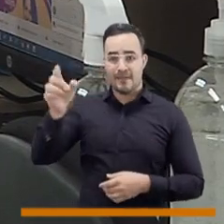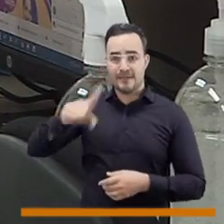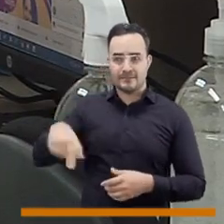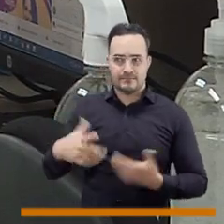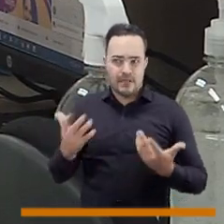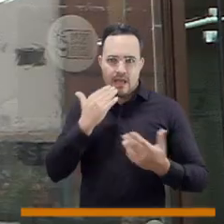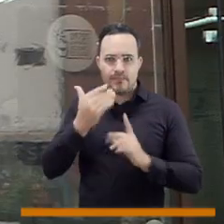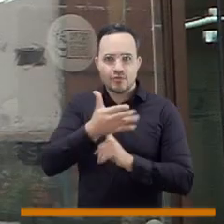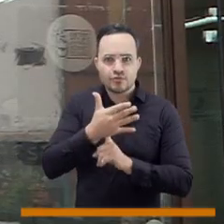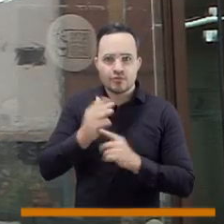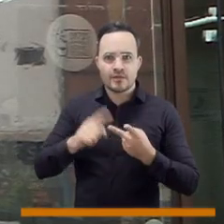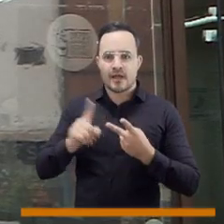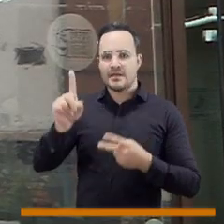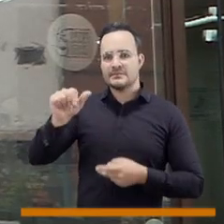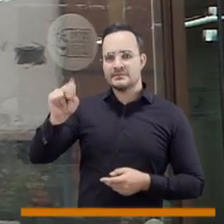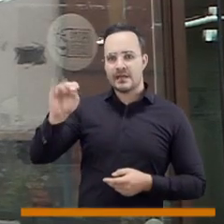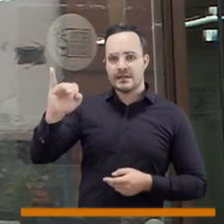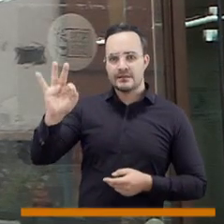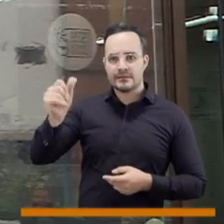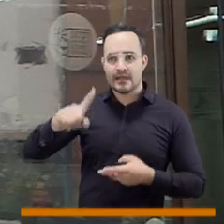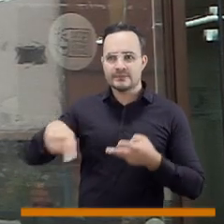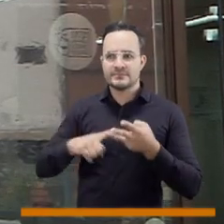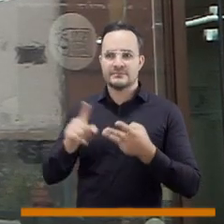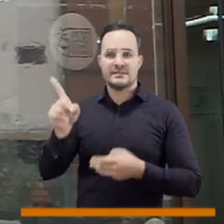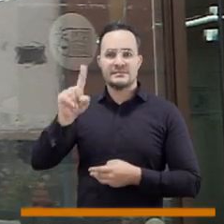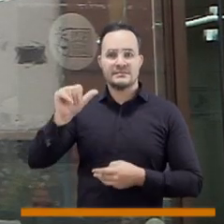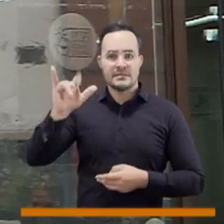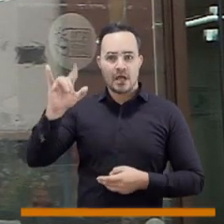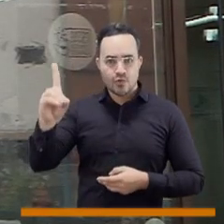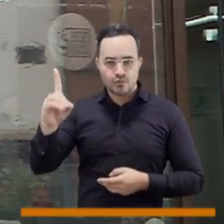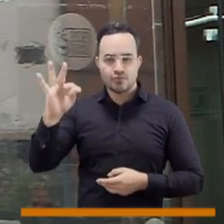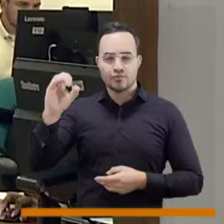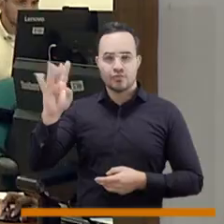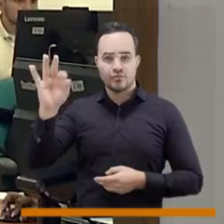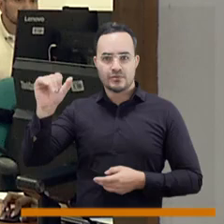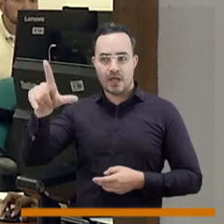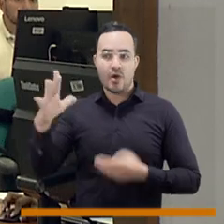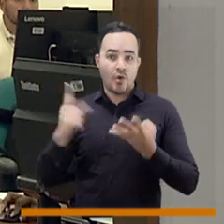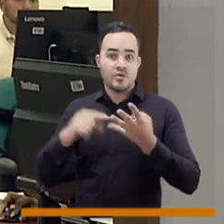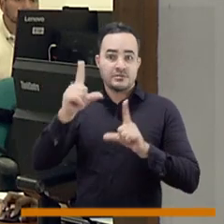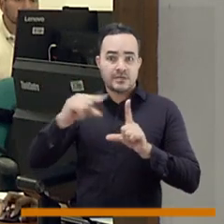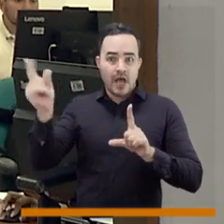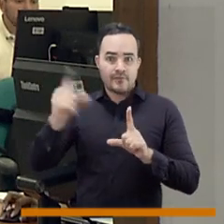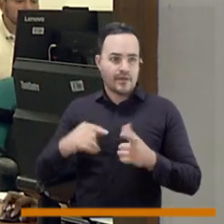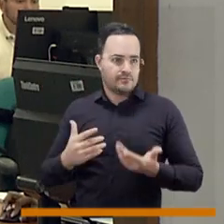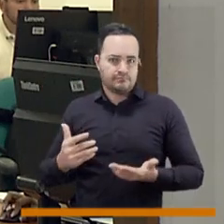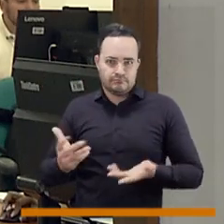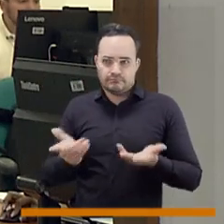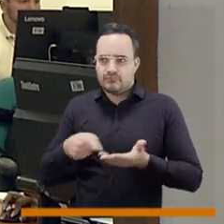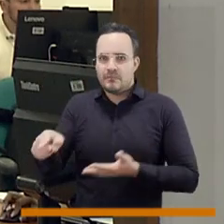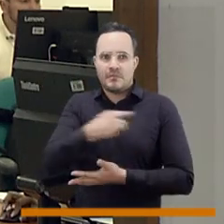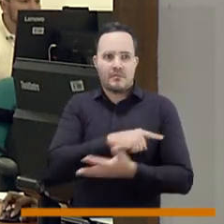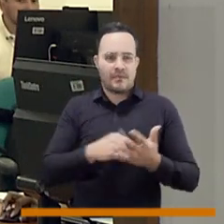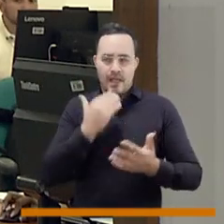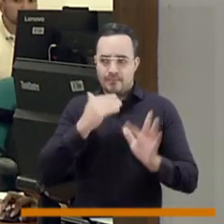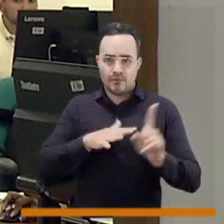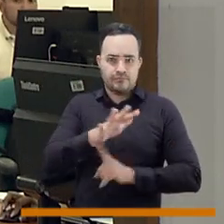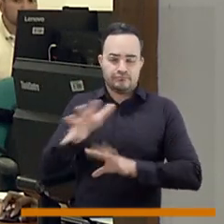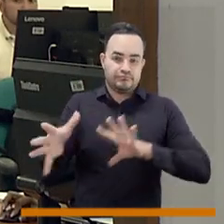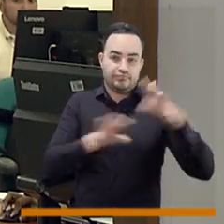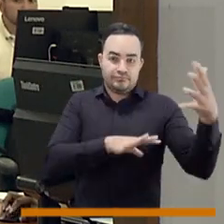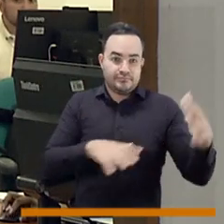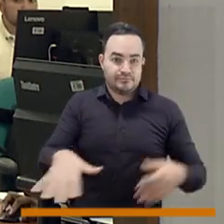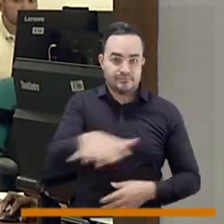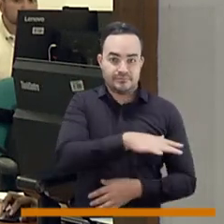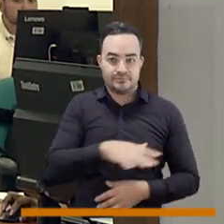acabemos con las EPS, acabar con Sura, con Sanitas, con Salud Total, inclusive con Sabia, podría ser fatal para la red privada y pública